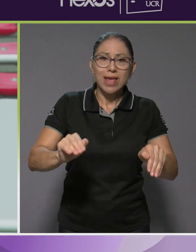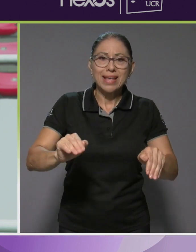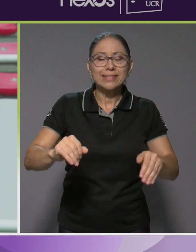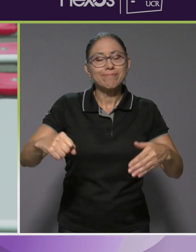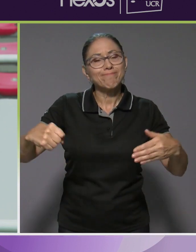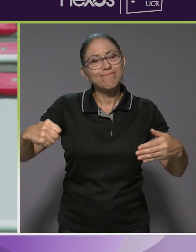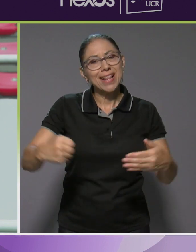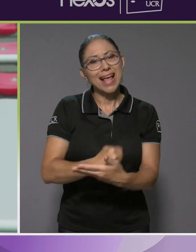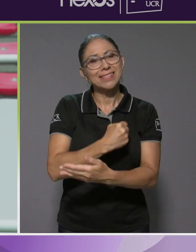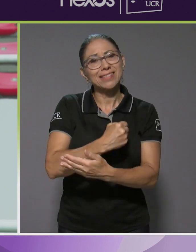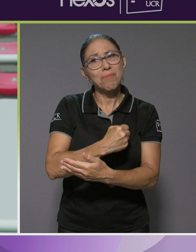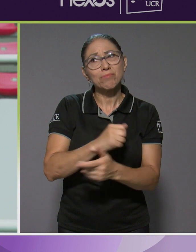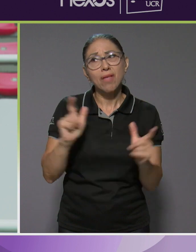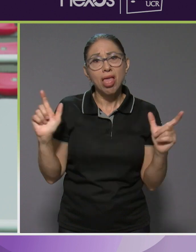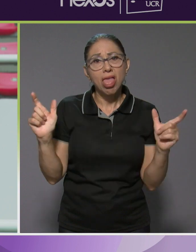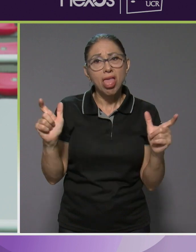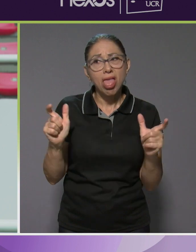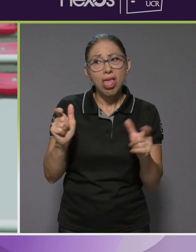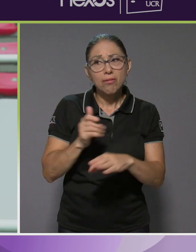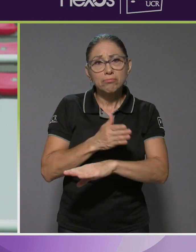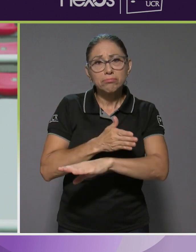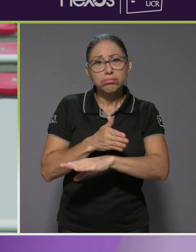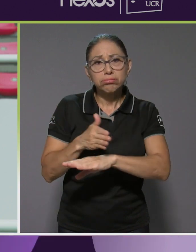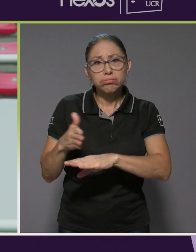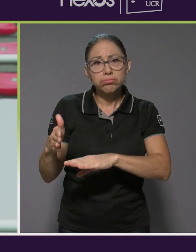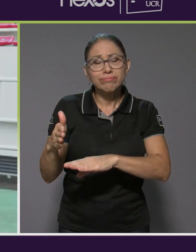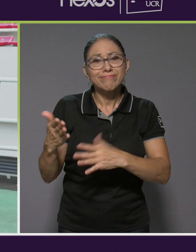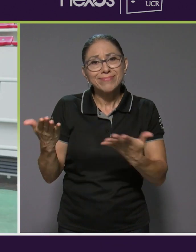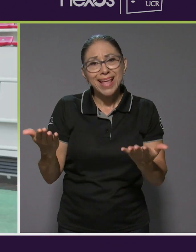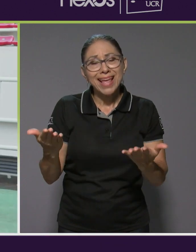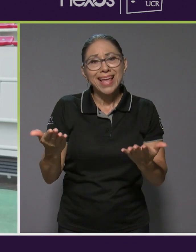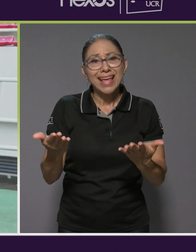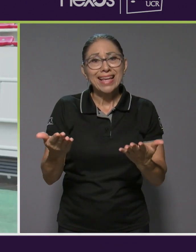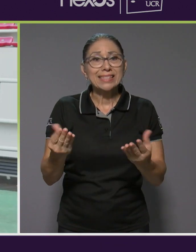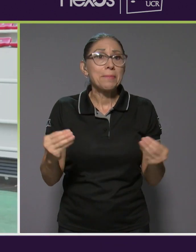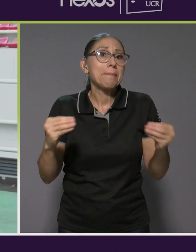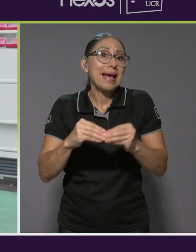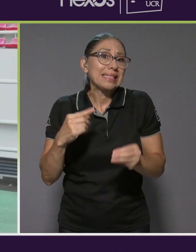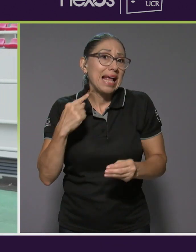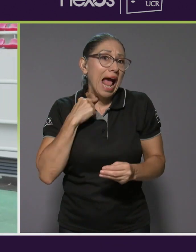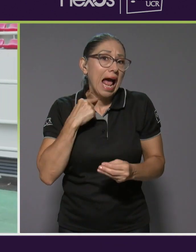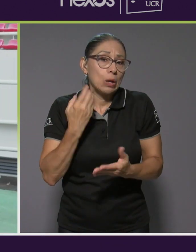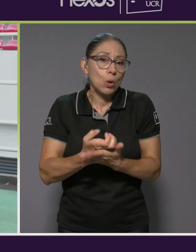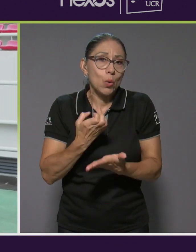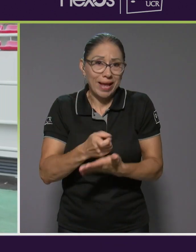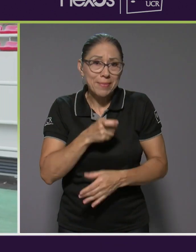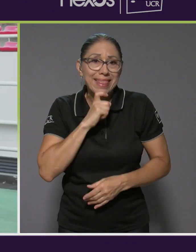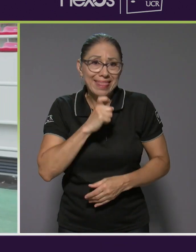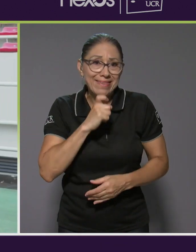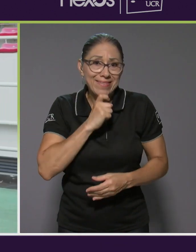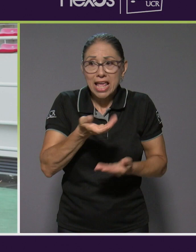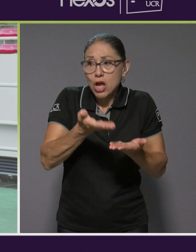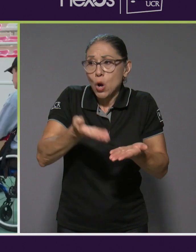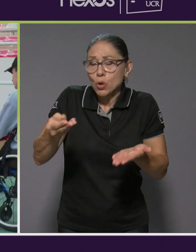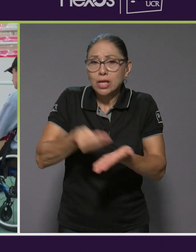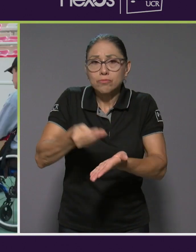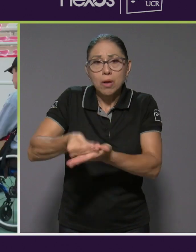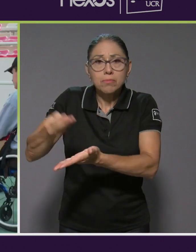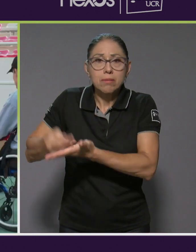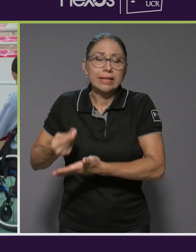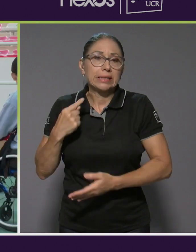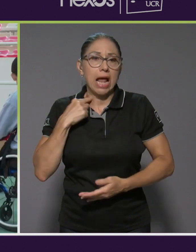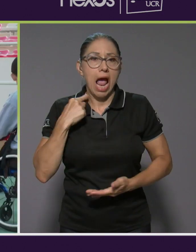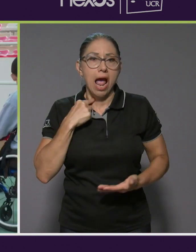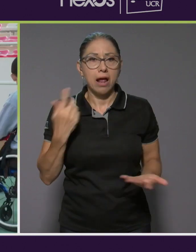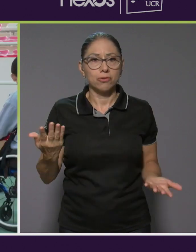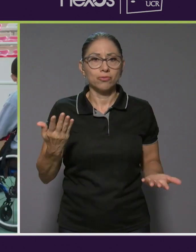cada vez se ve menos. Es un deporte un poco más, económicamente más caro. Los implementos son un poco más caros. Entonces hemos